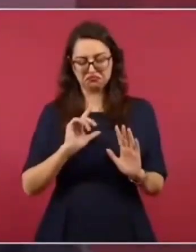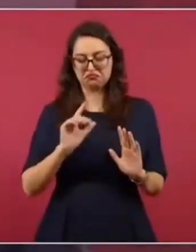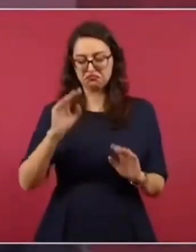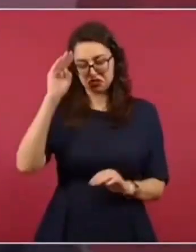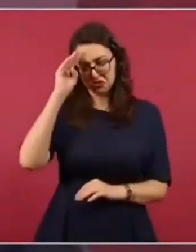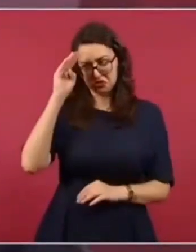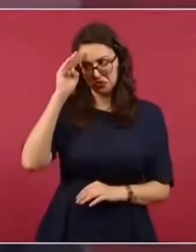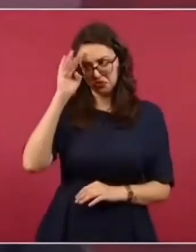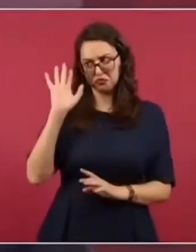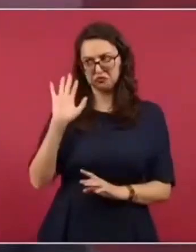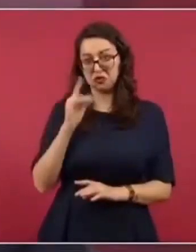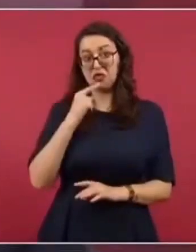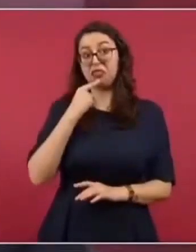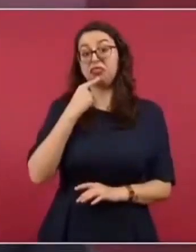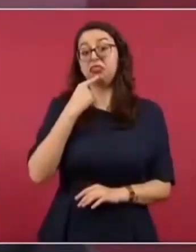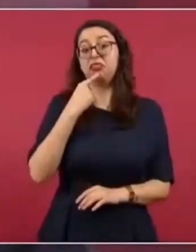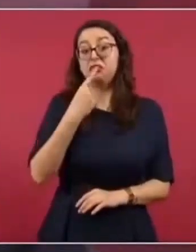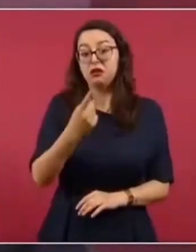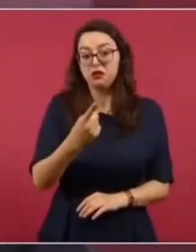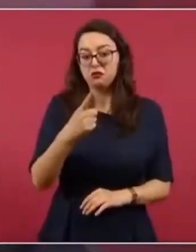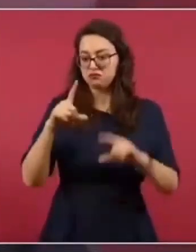nacional.